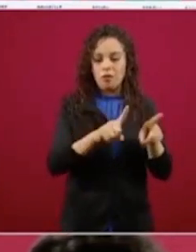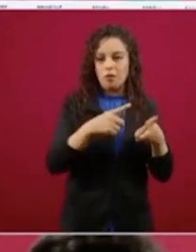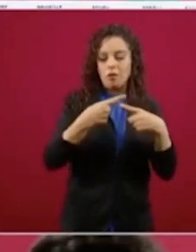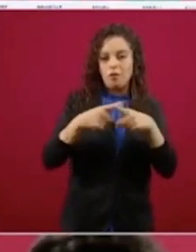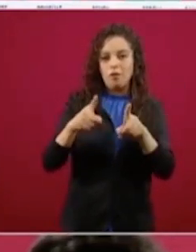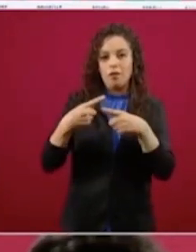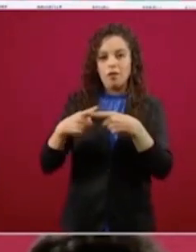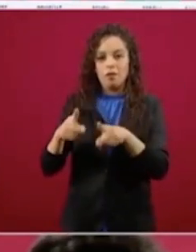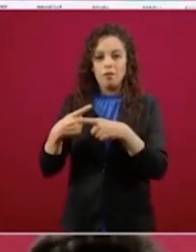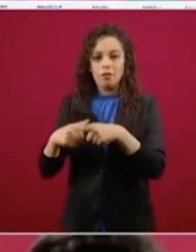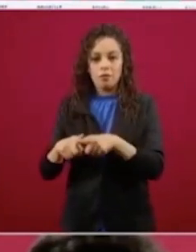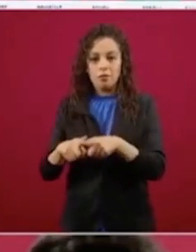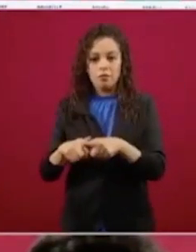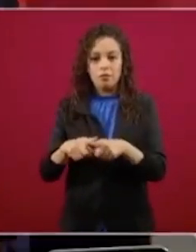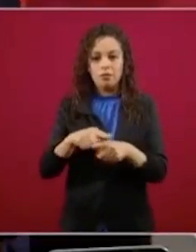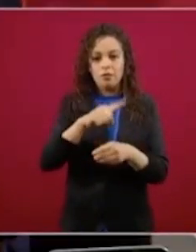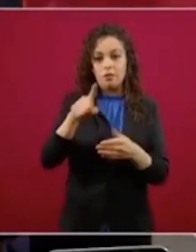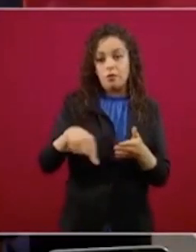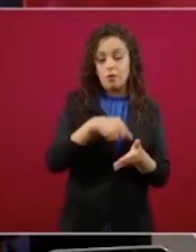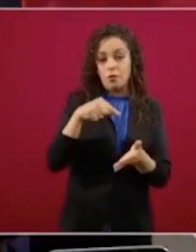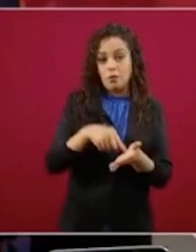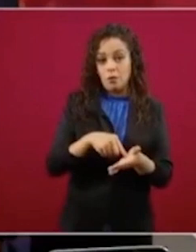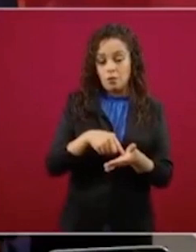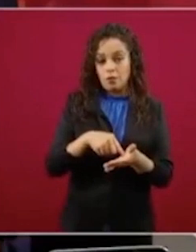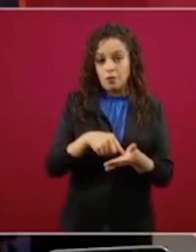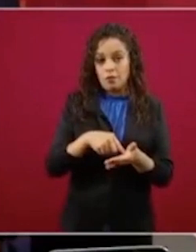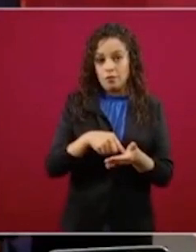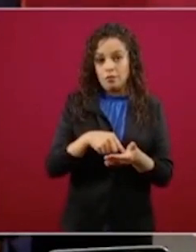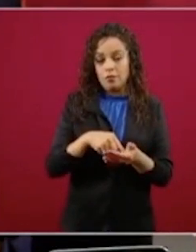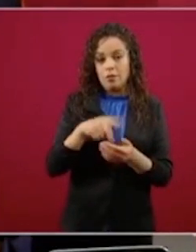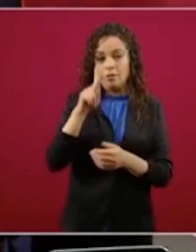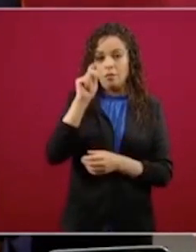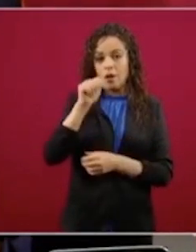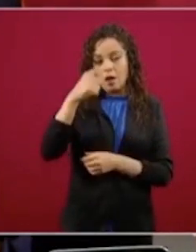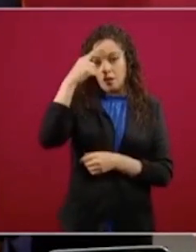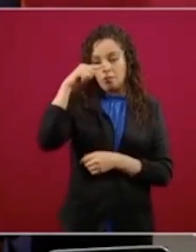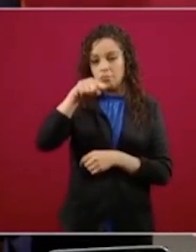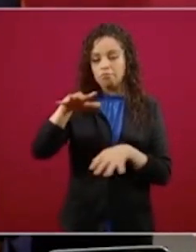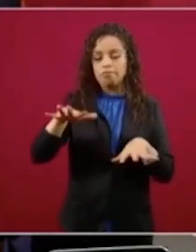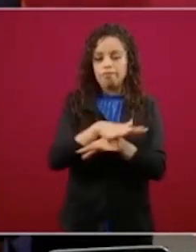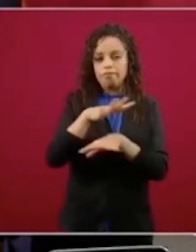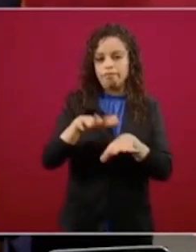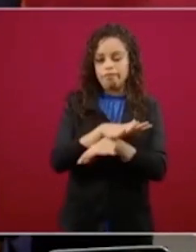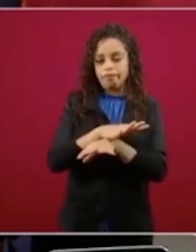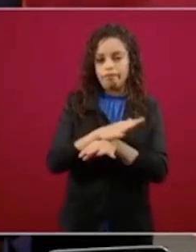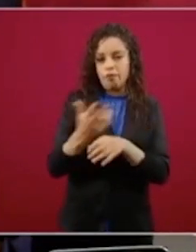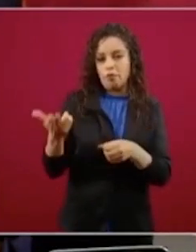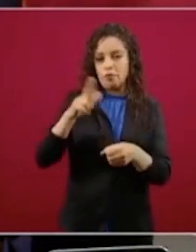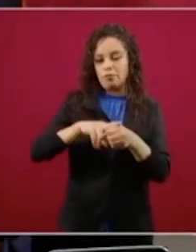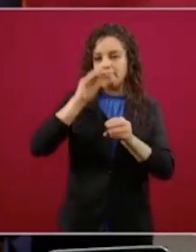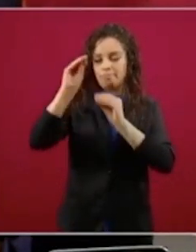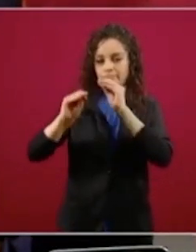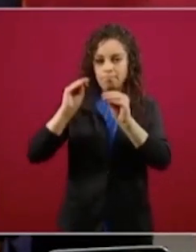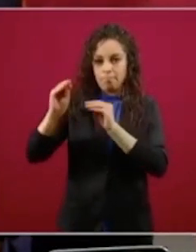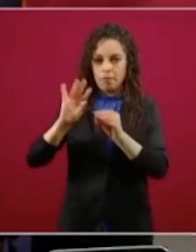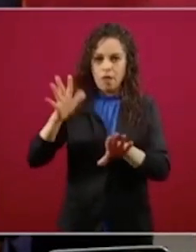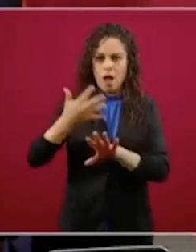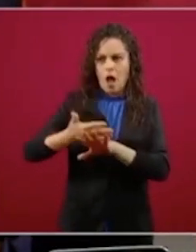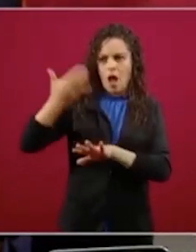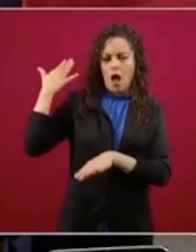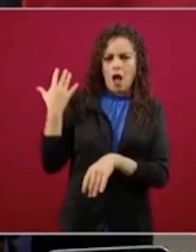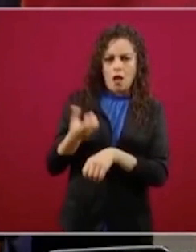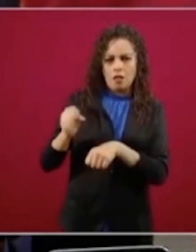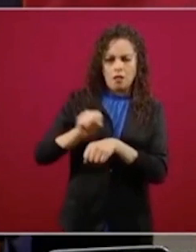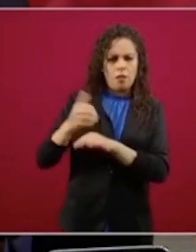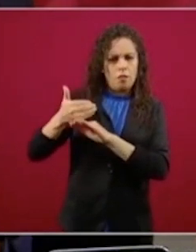capacidades instaladas y expandidas con los planes de reconversión que se ejecutaron ya desde hace varias semanas y esto